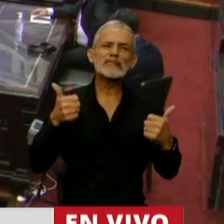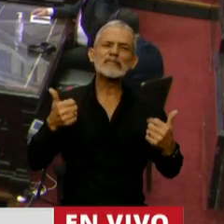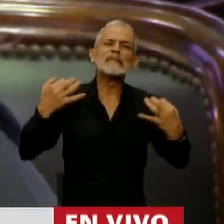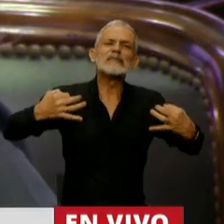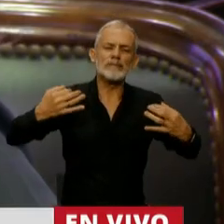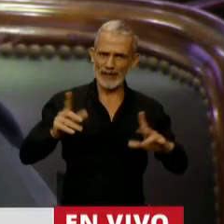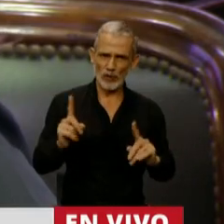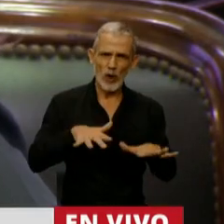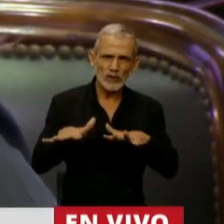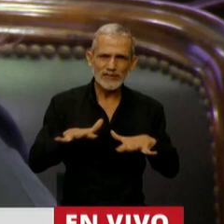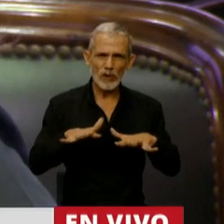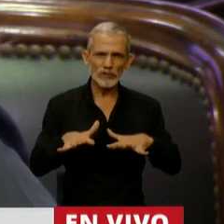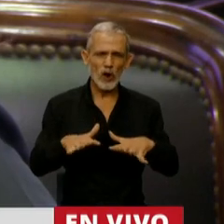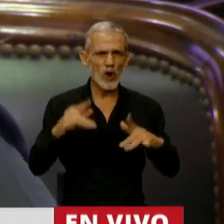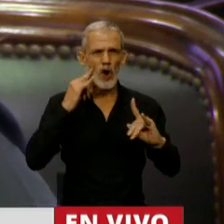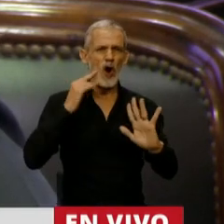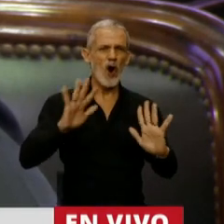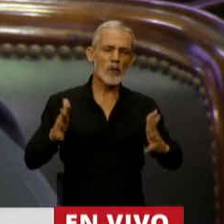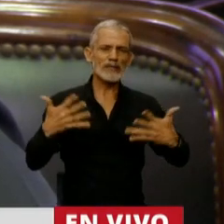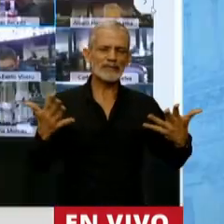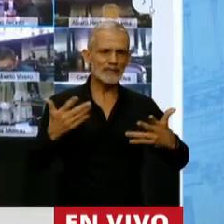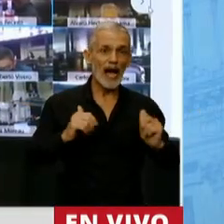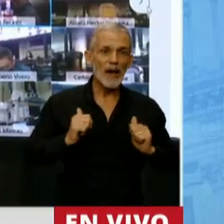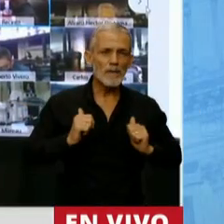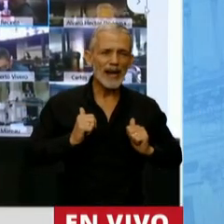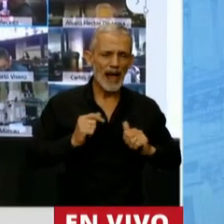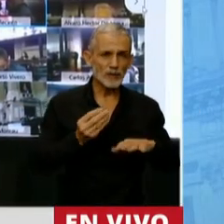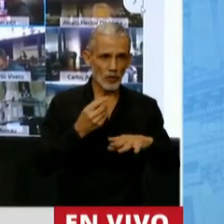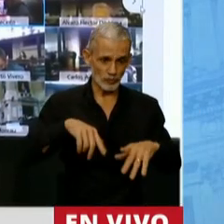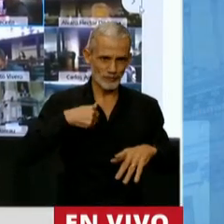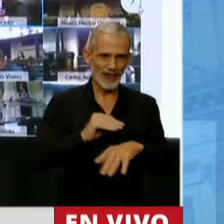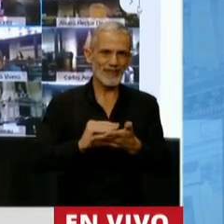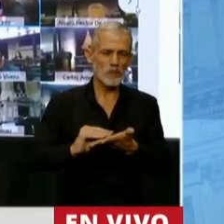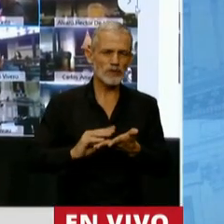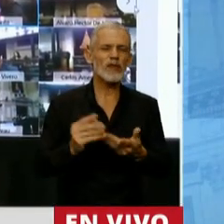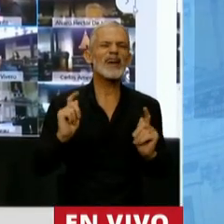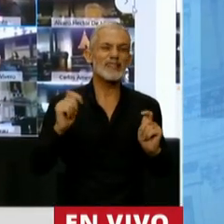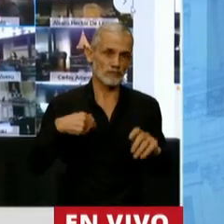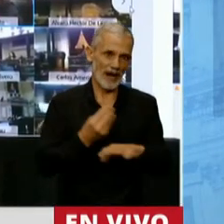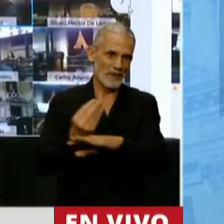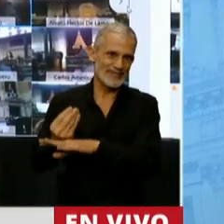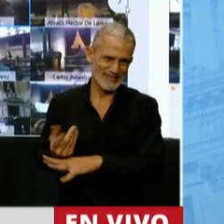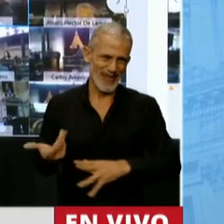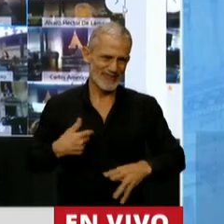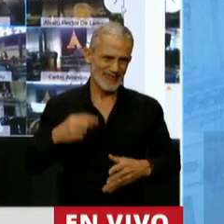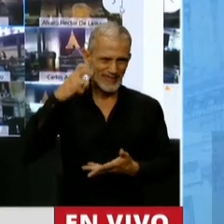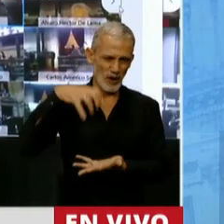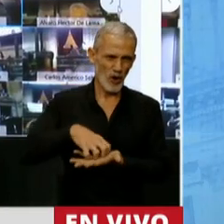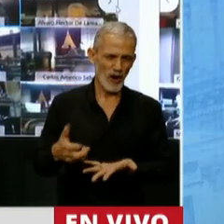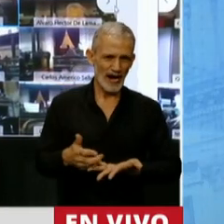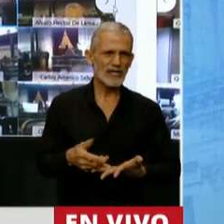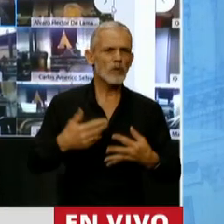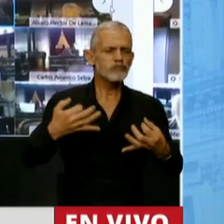bien y están esperando de nosotros, sus representantes, fijar una posición con